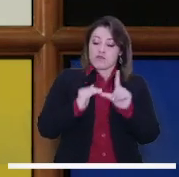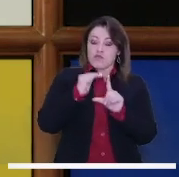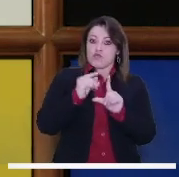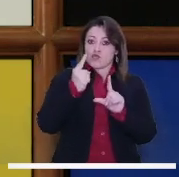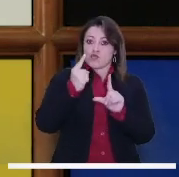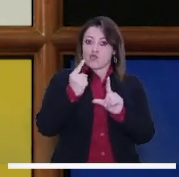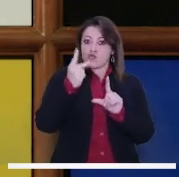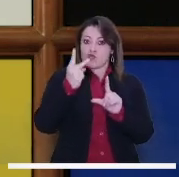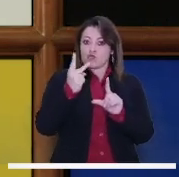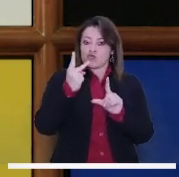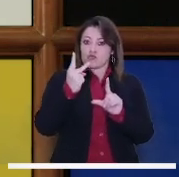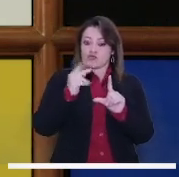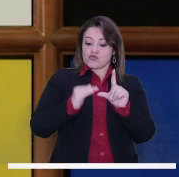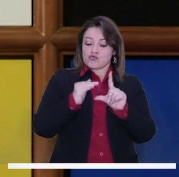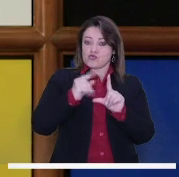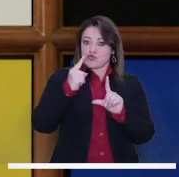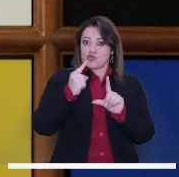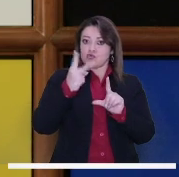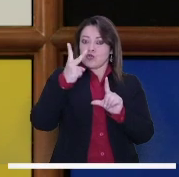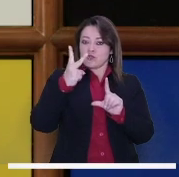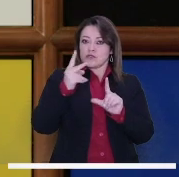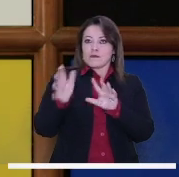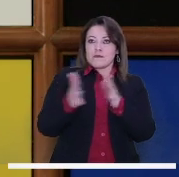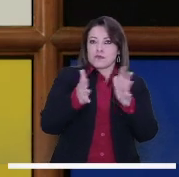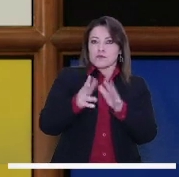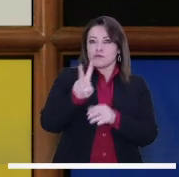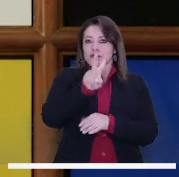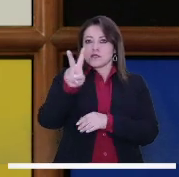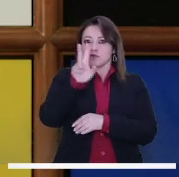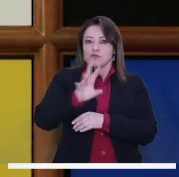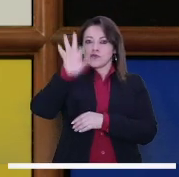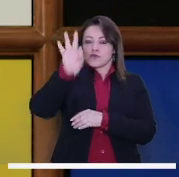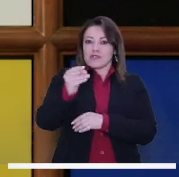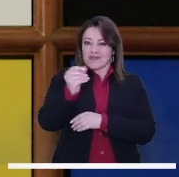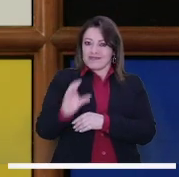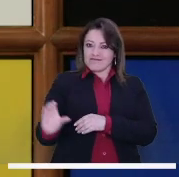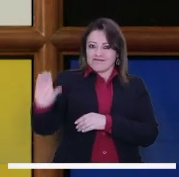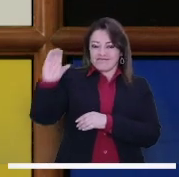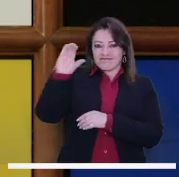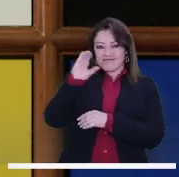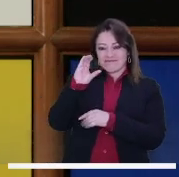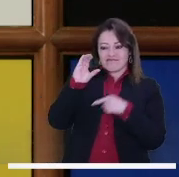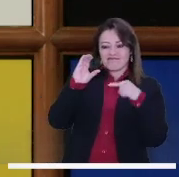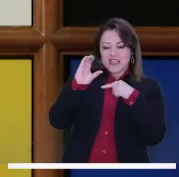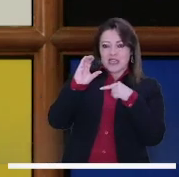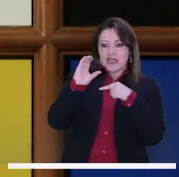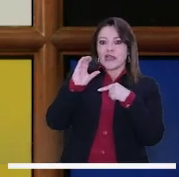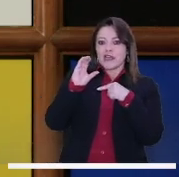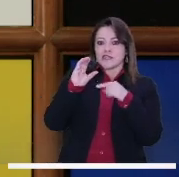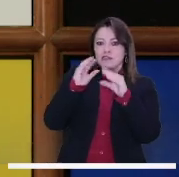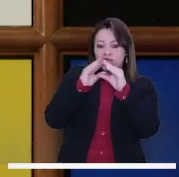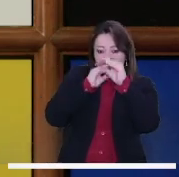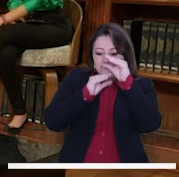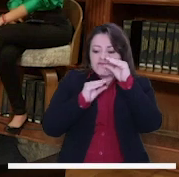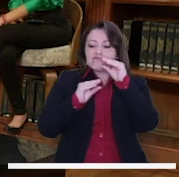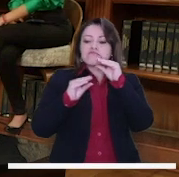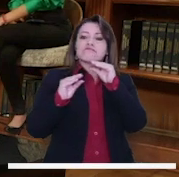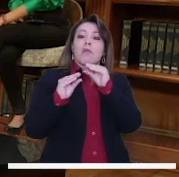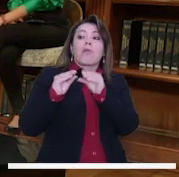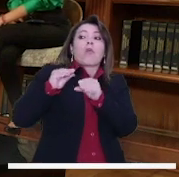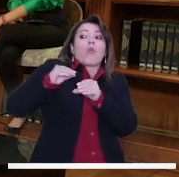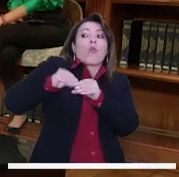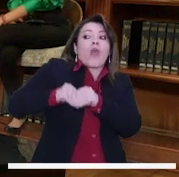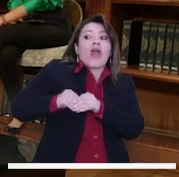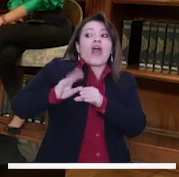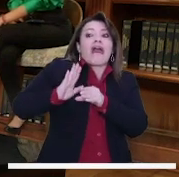1 y en el estrato 2, en el estrato 1 y en el estrato 2, el 22% de los ingresos de los hogares se van en el pasaje de Transmilenio, no guarda